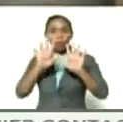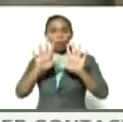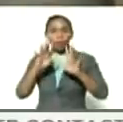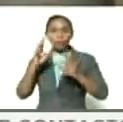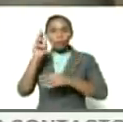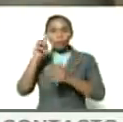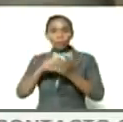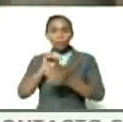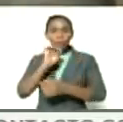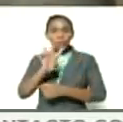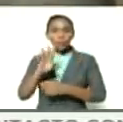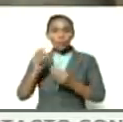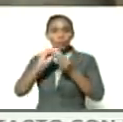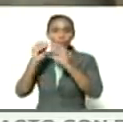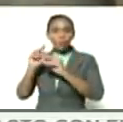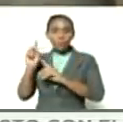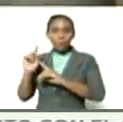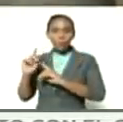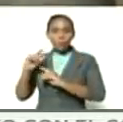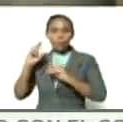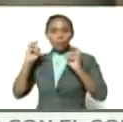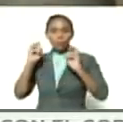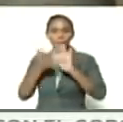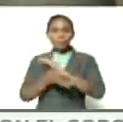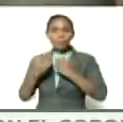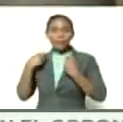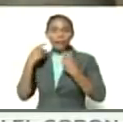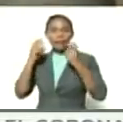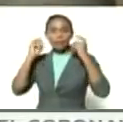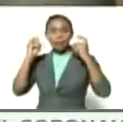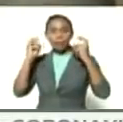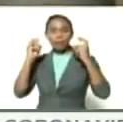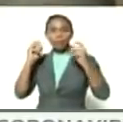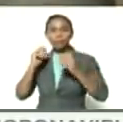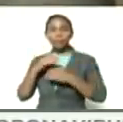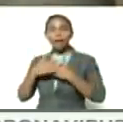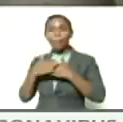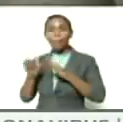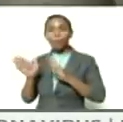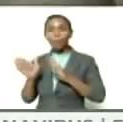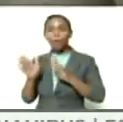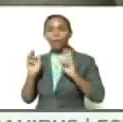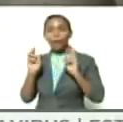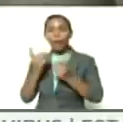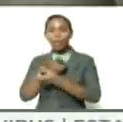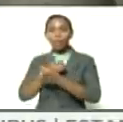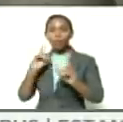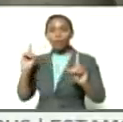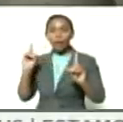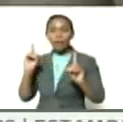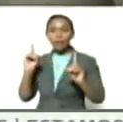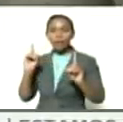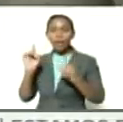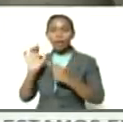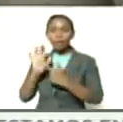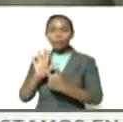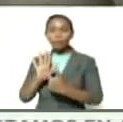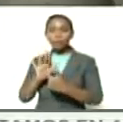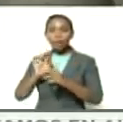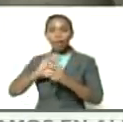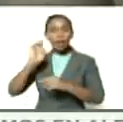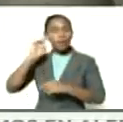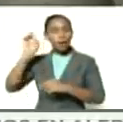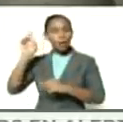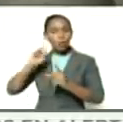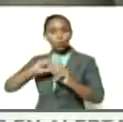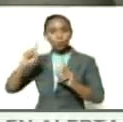formamos parte de esa oleada de concesiones en el marco de la apertura de la democratización del espectro radioeléctrico y nos